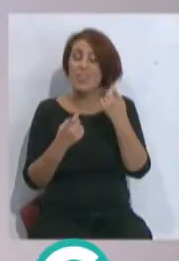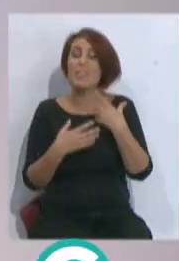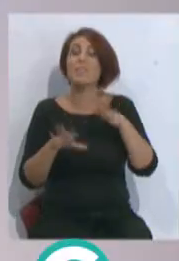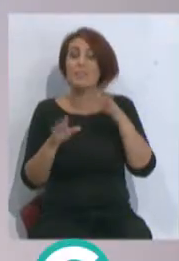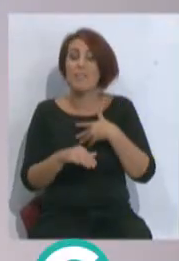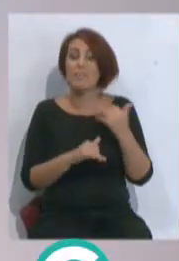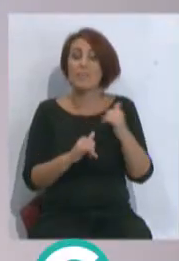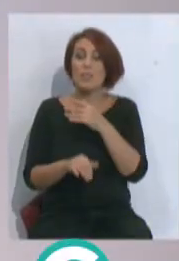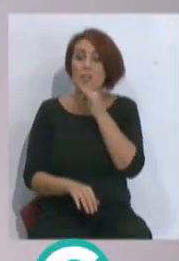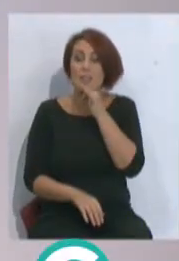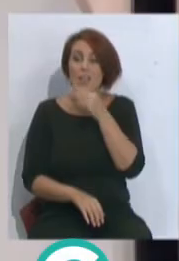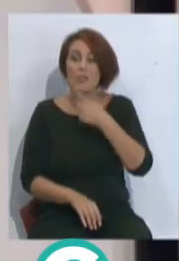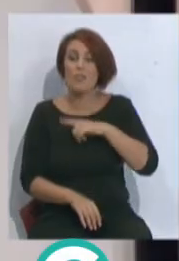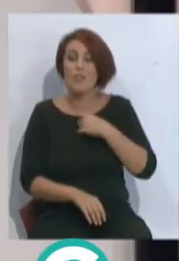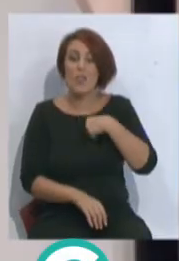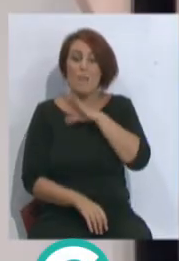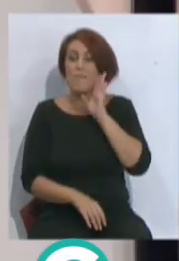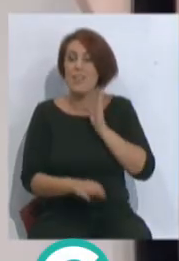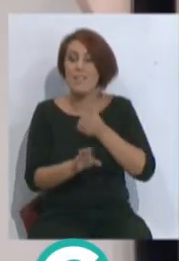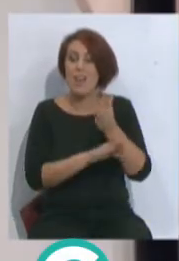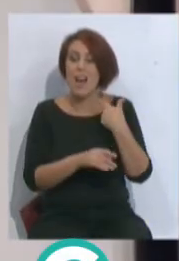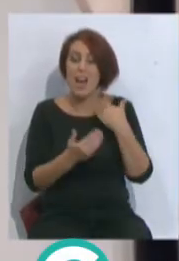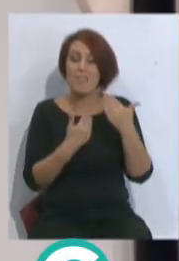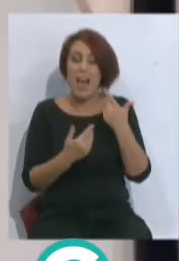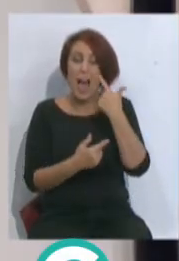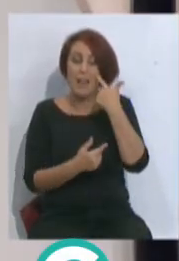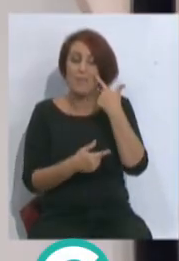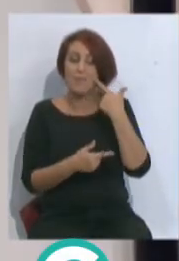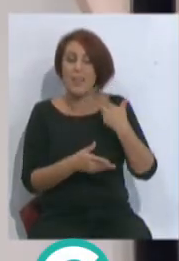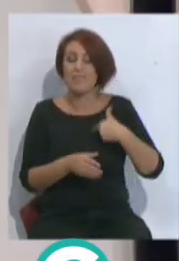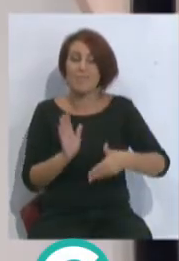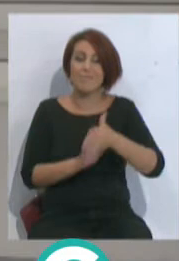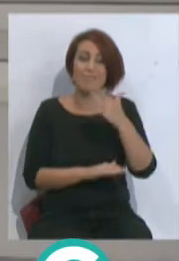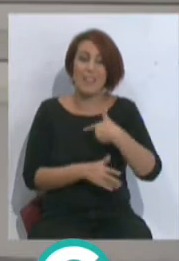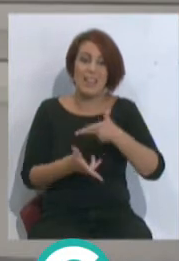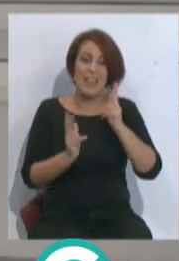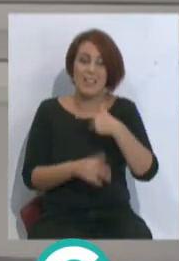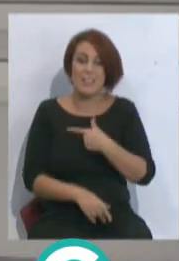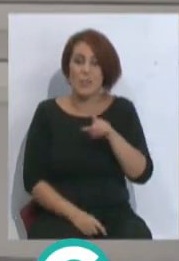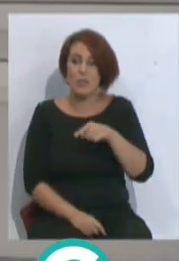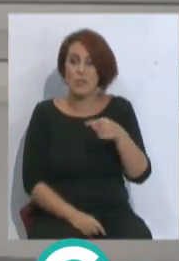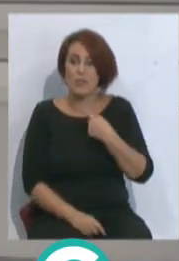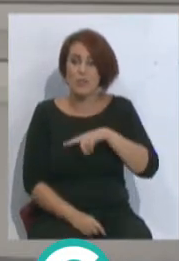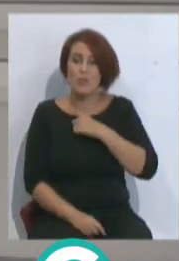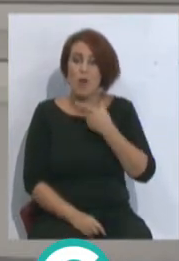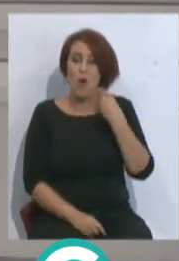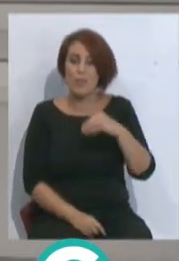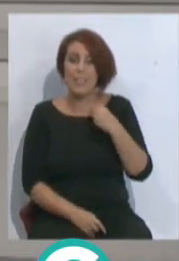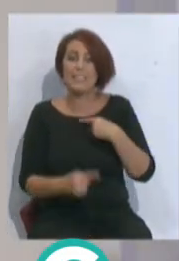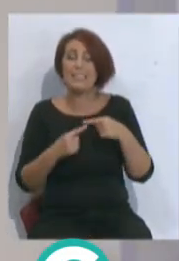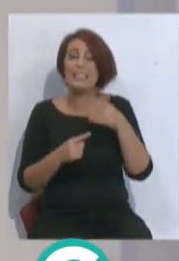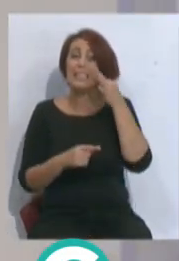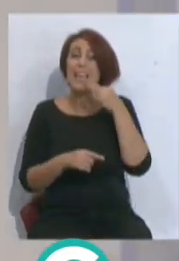sin salir. Todavía vamos nosotros a hablar con la madre para que lo besen. Como cuando era juvenil y cadete y vamos allí, que vamos al campo de mentir.